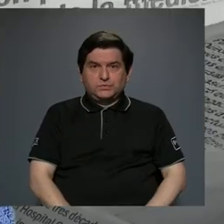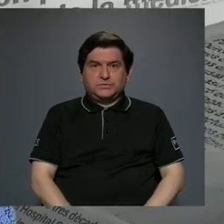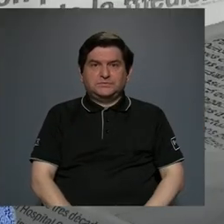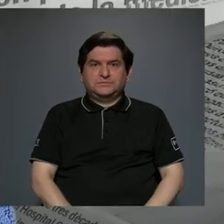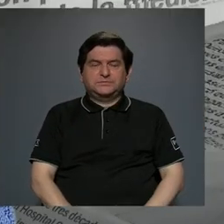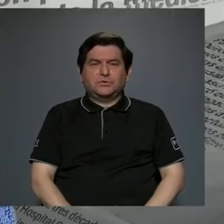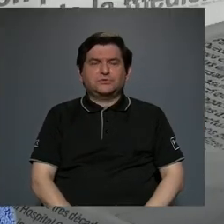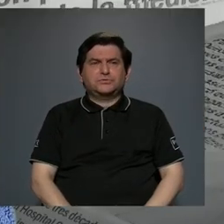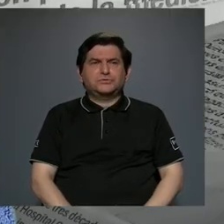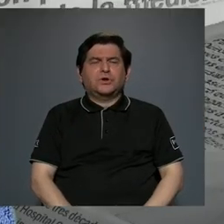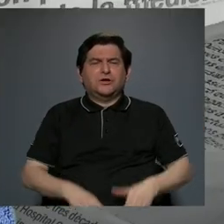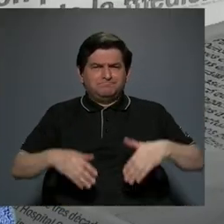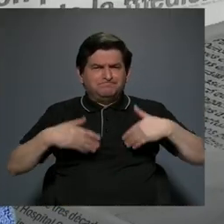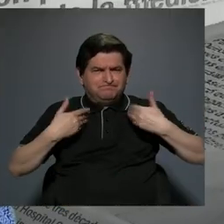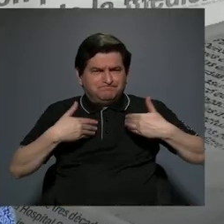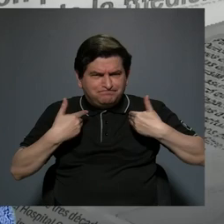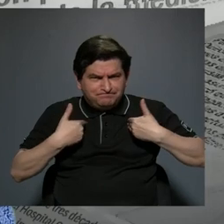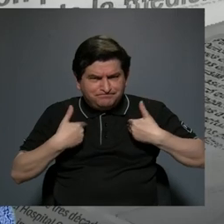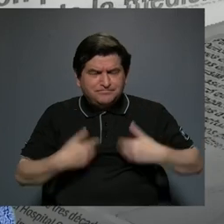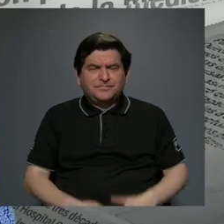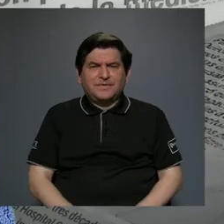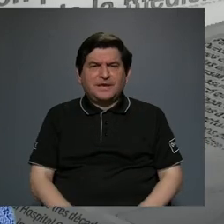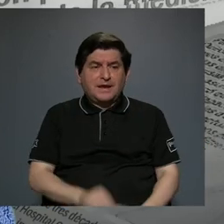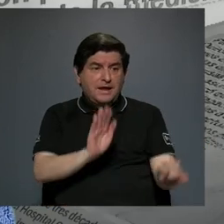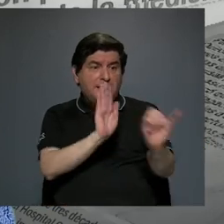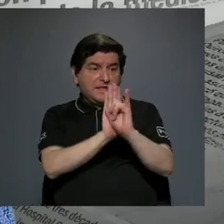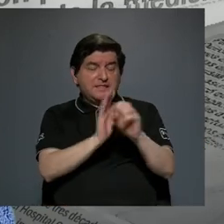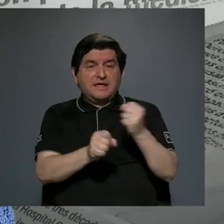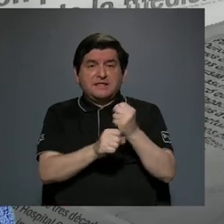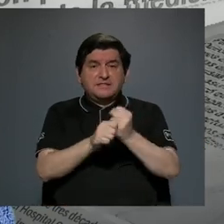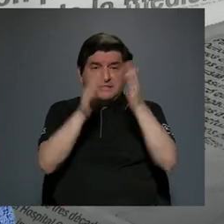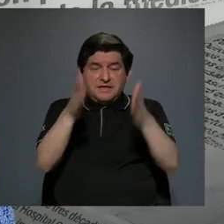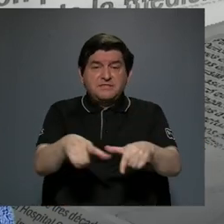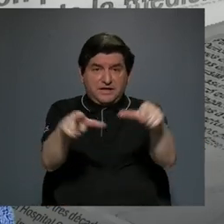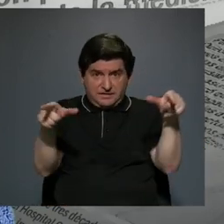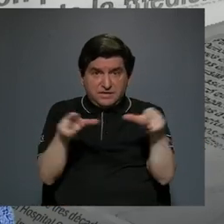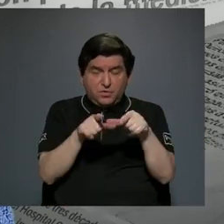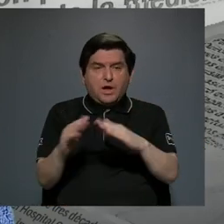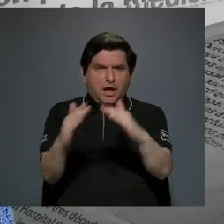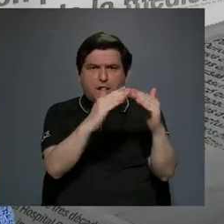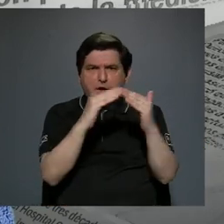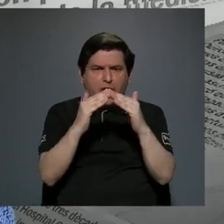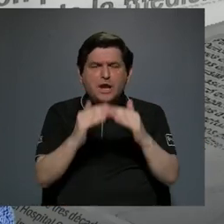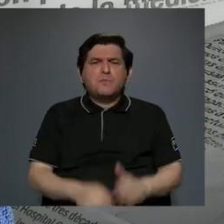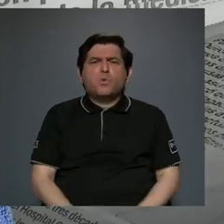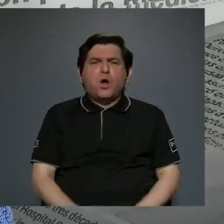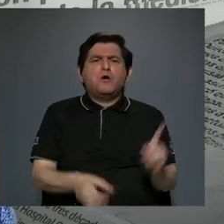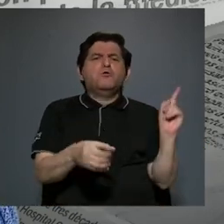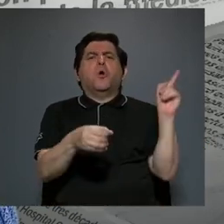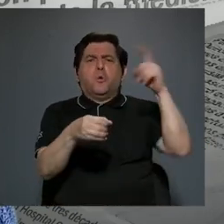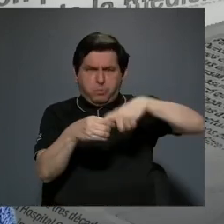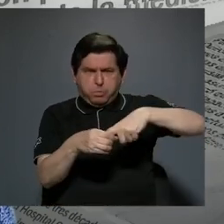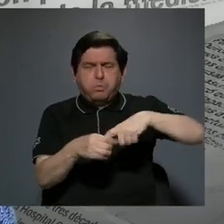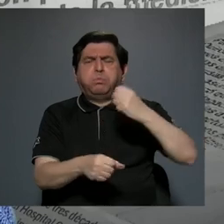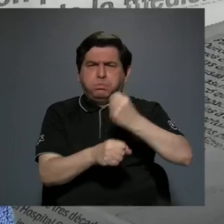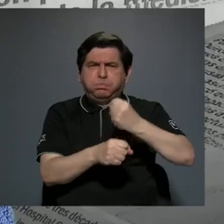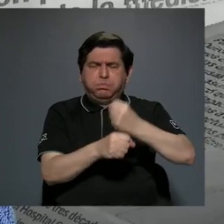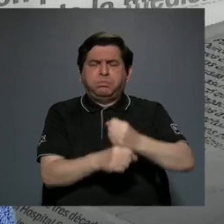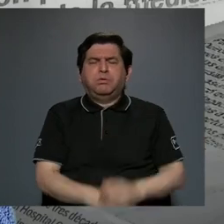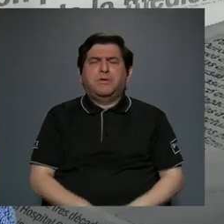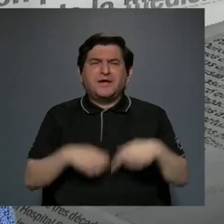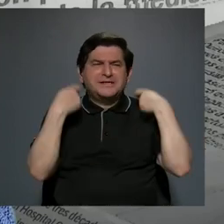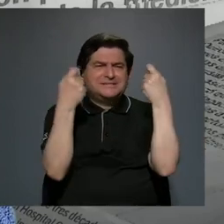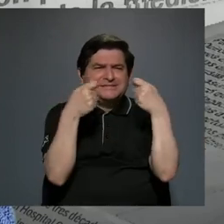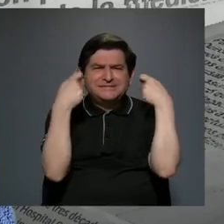entusiasmados y luego la identidad de los trabajadores de esa zona, el pueblo se ha volcado para celebrar